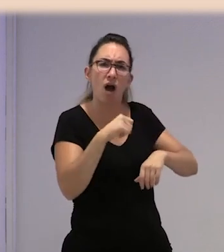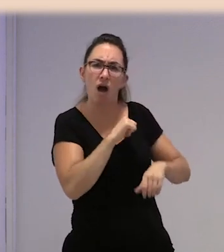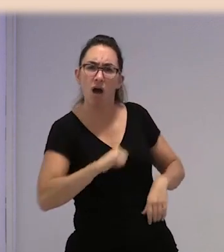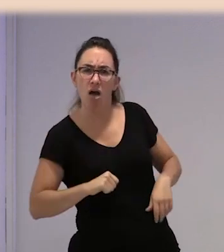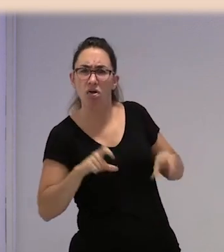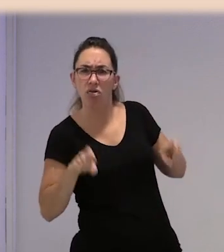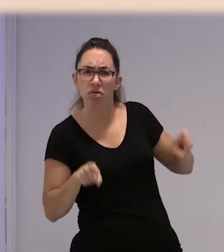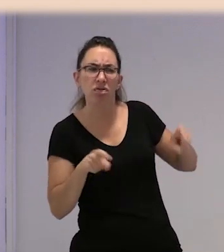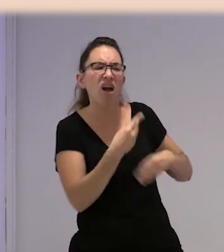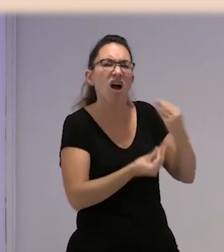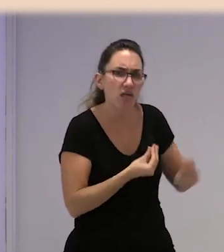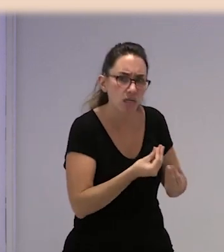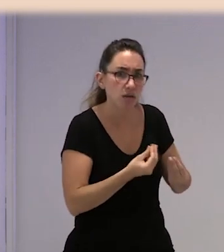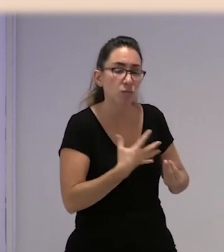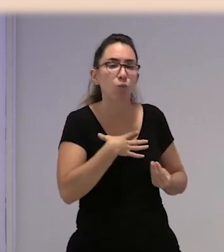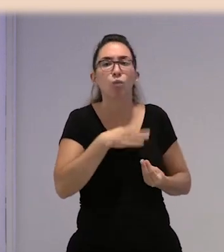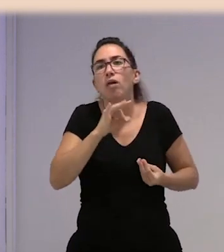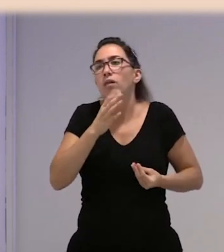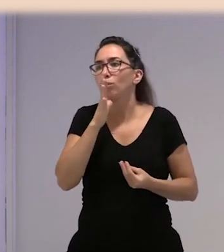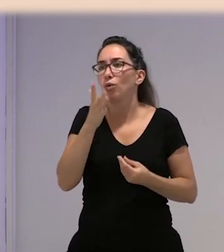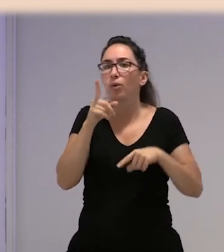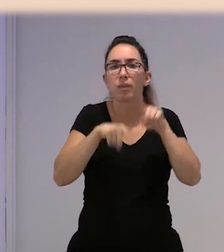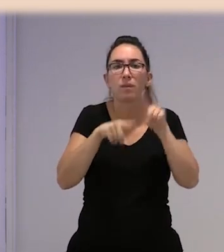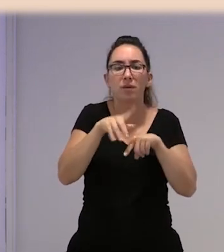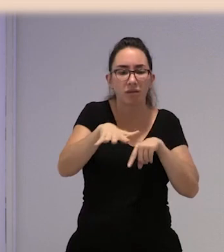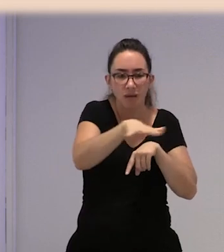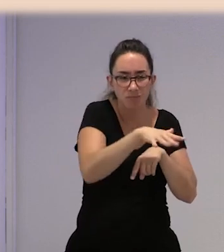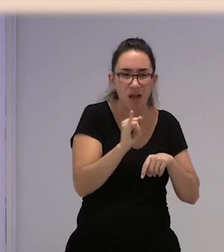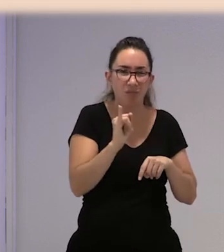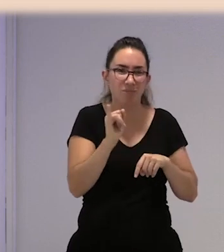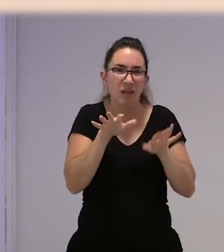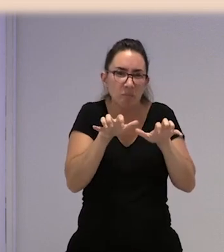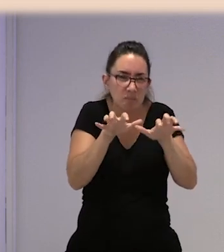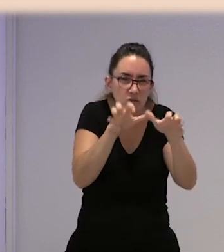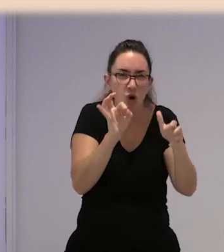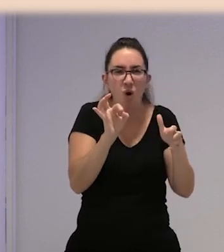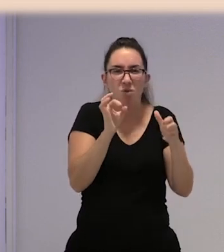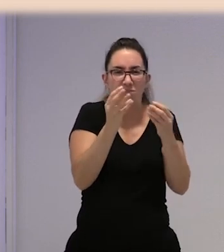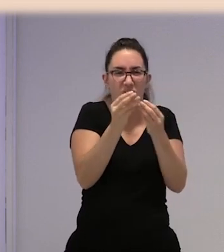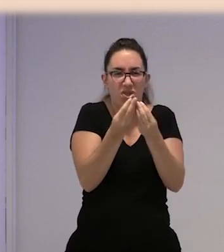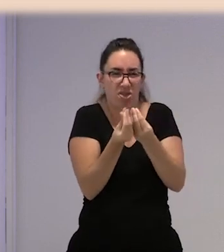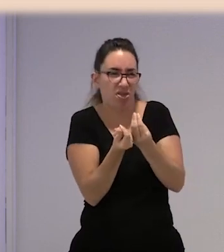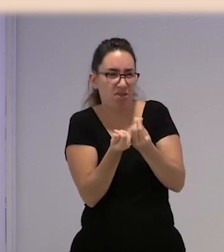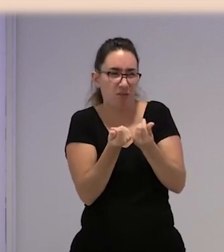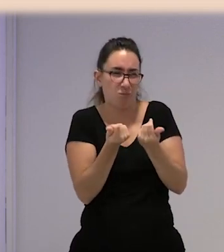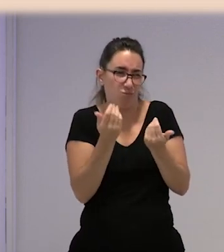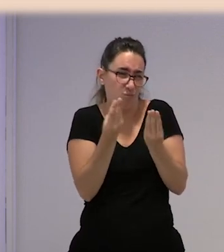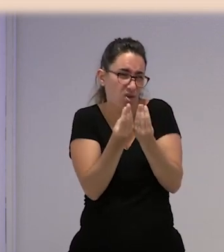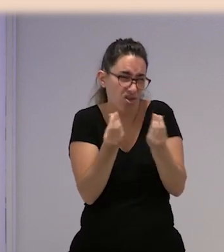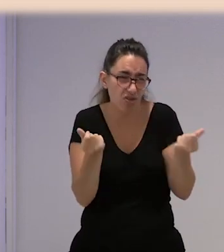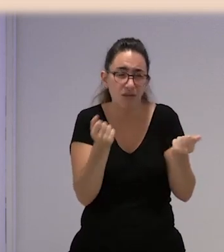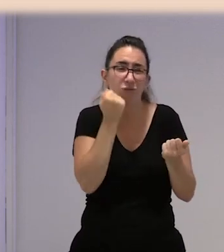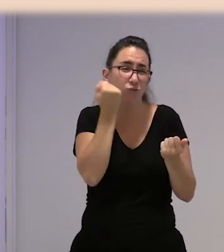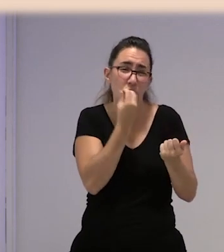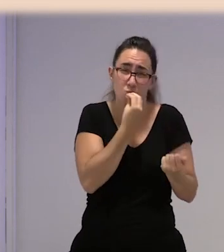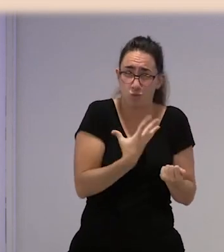mejor que te ha tocado pues un sitio que está largo, tiene un bicho y está podrido o tiene, la fruta no está